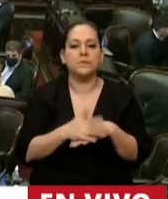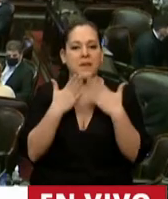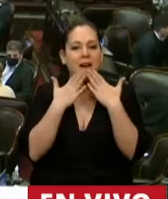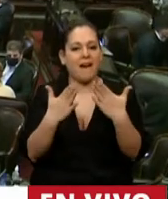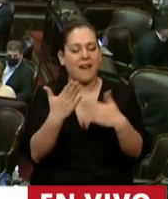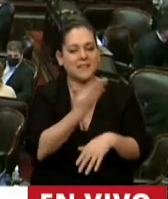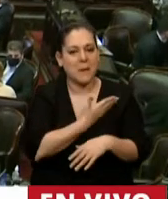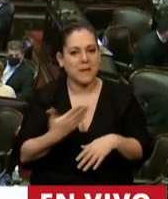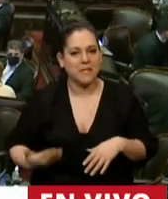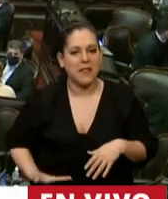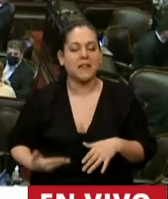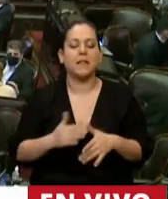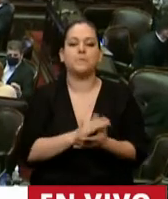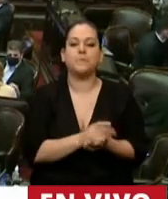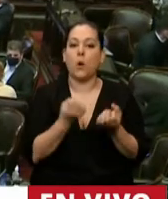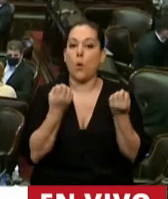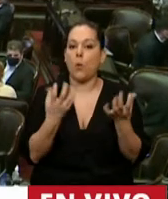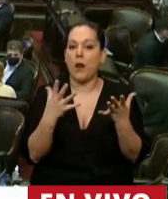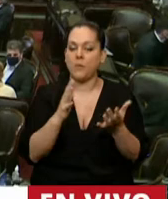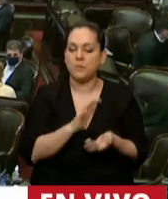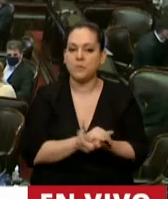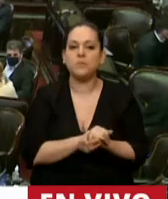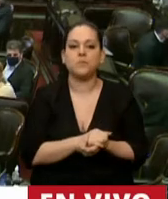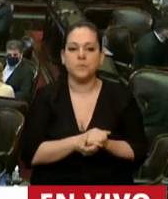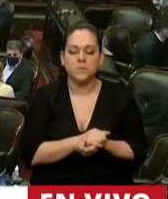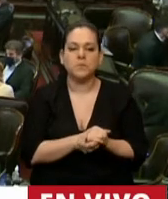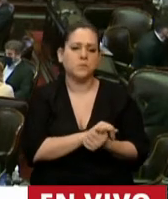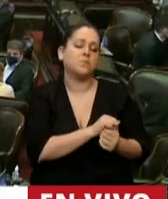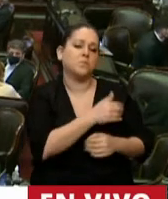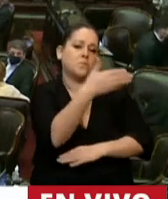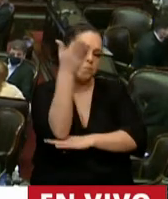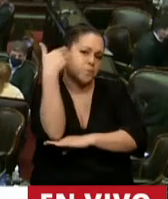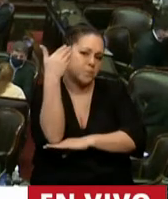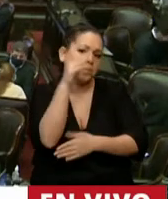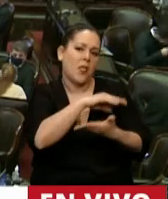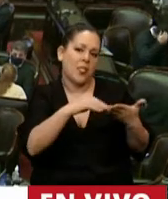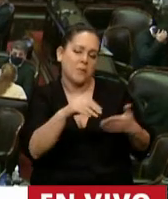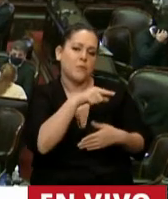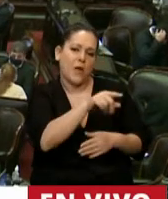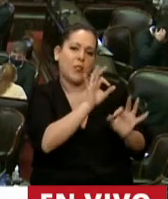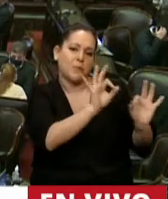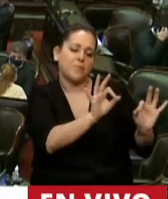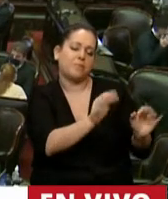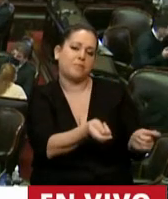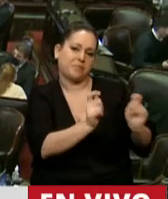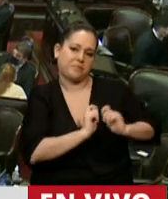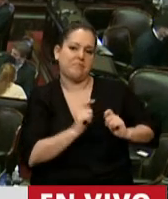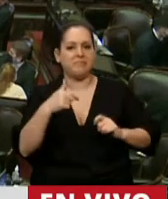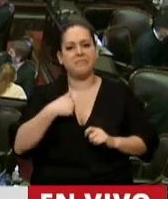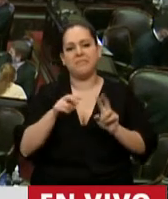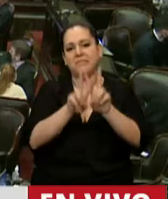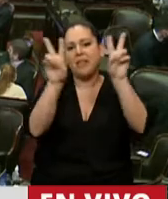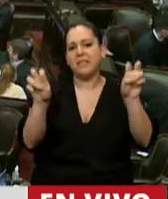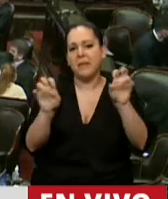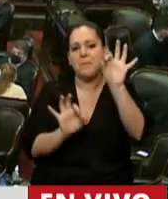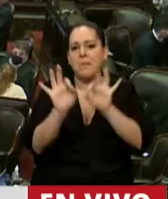Gracias, señor Presidente. Bueno, en base a la exposición del diputado Dailada, a mí me quedaría referirme al